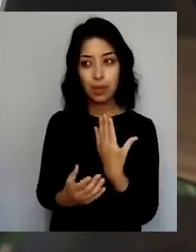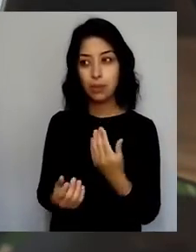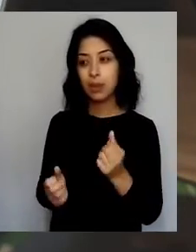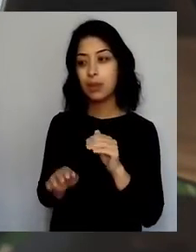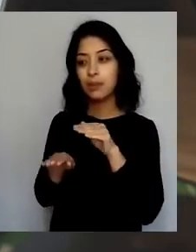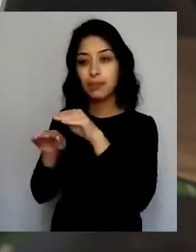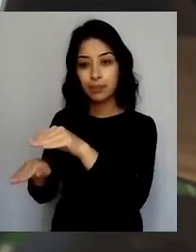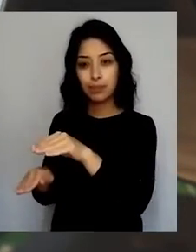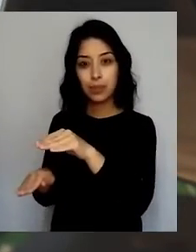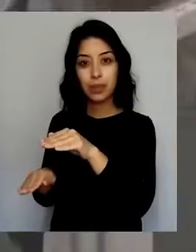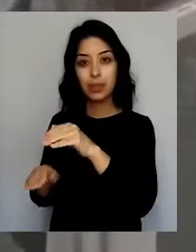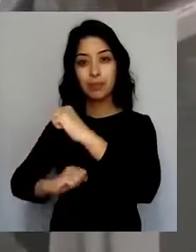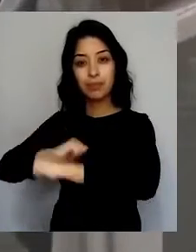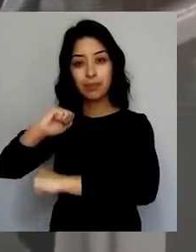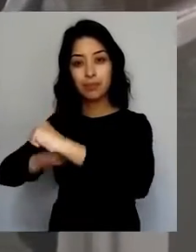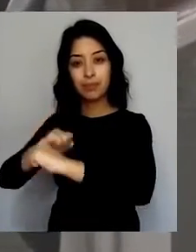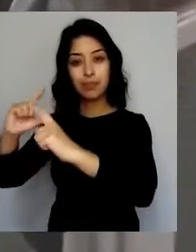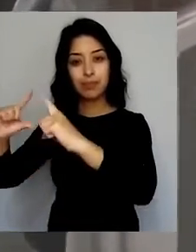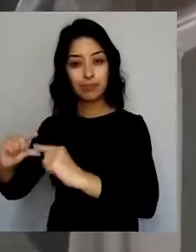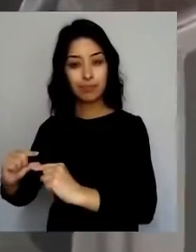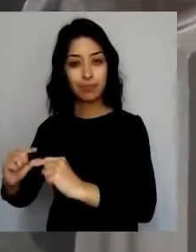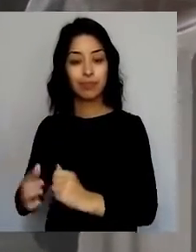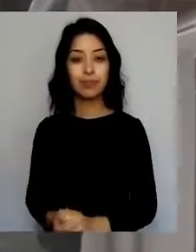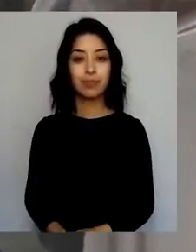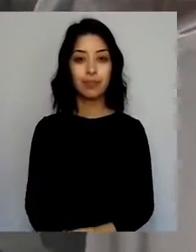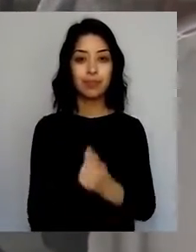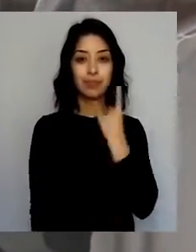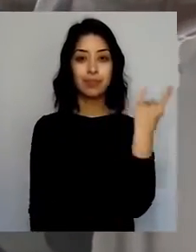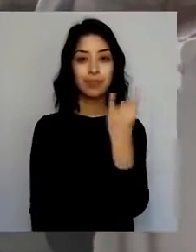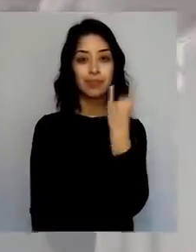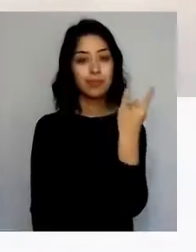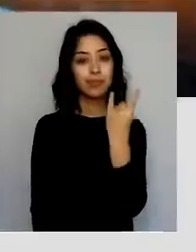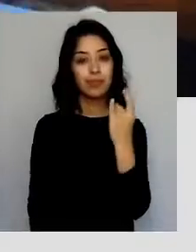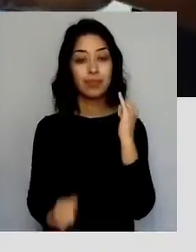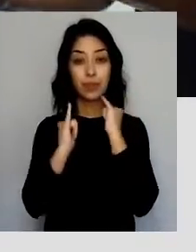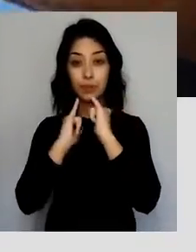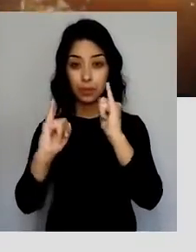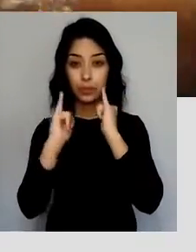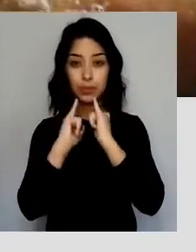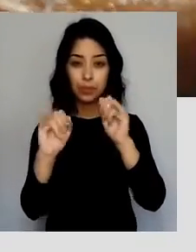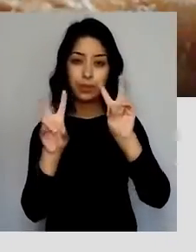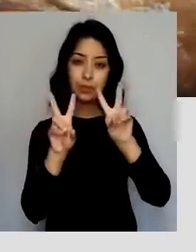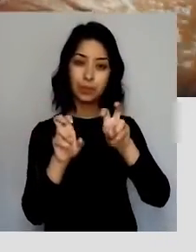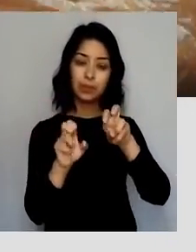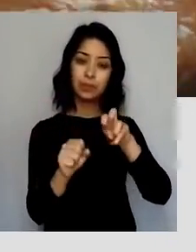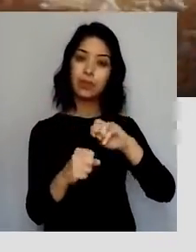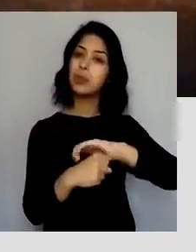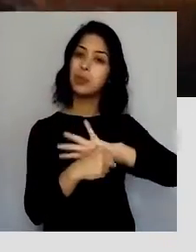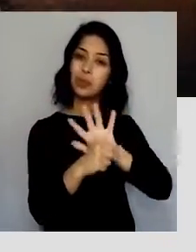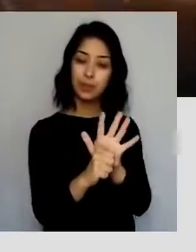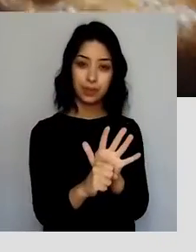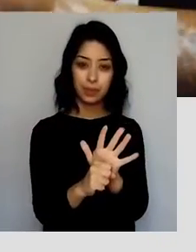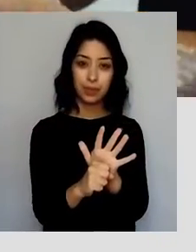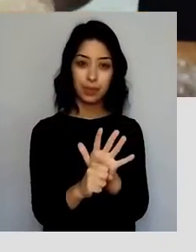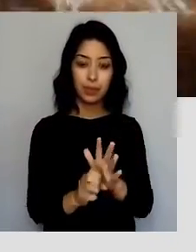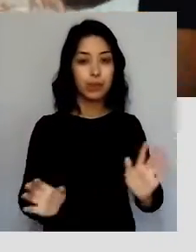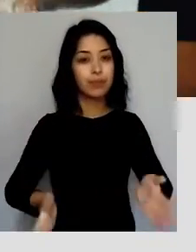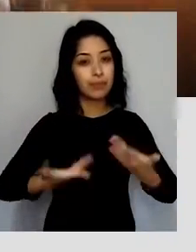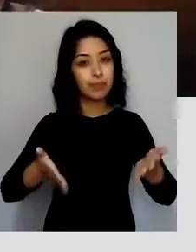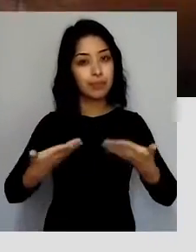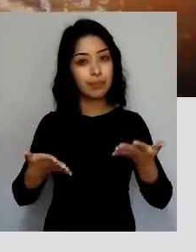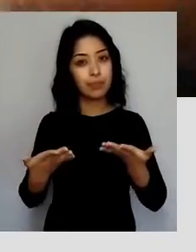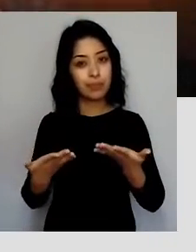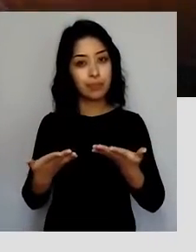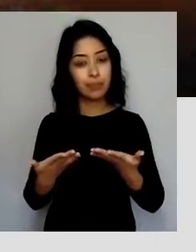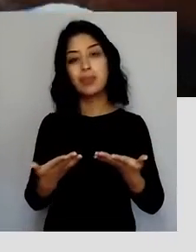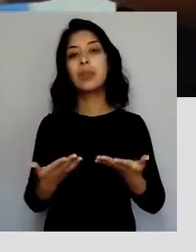económica. Las universidades han informado sobre esta enfermedad y sus efectos, reforzando el llamado a